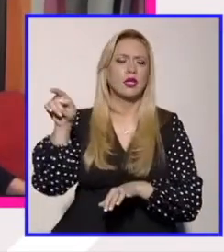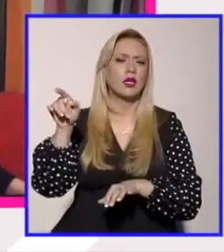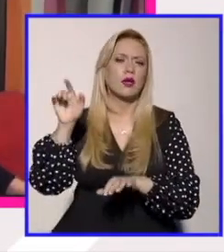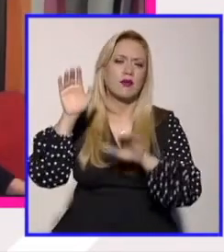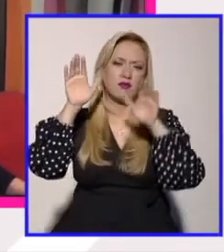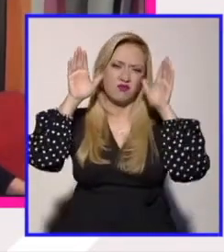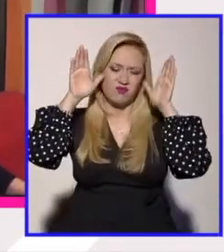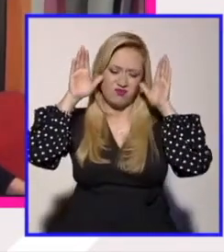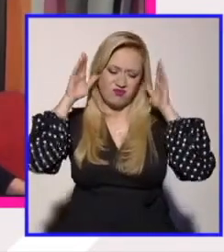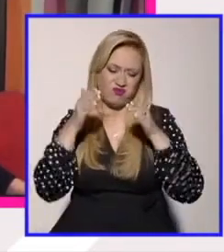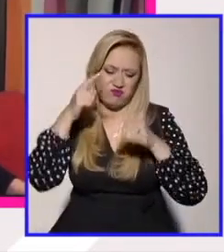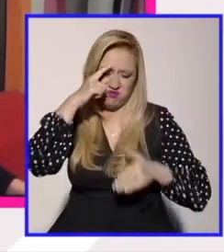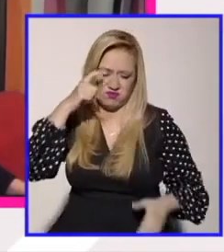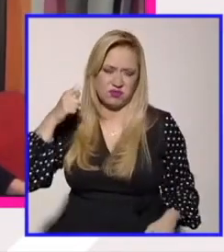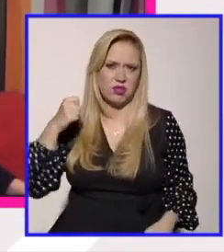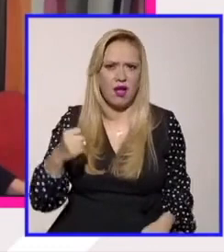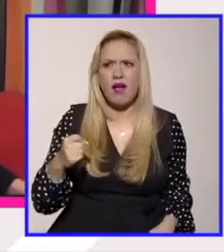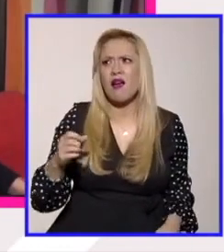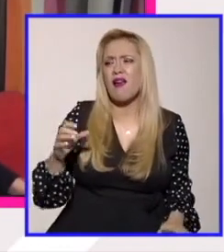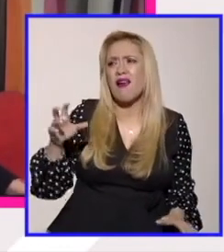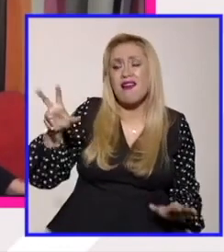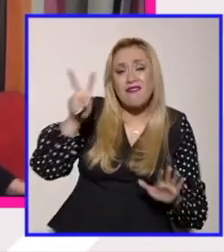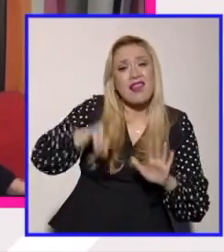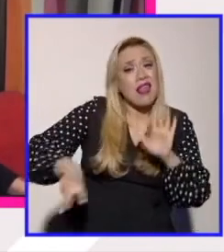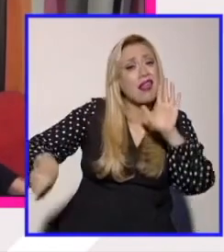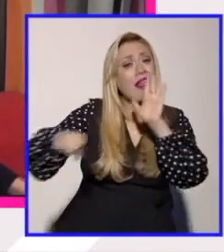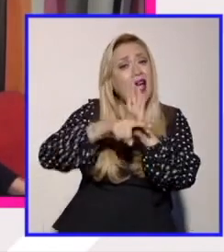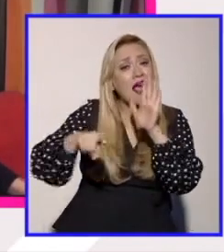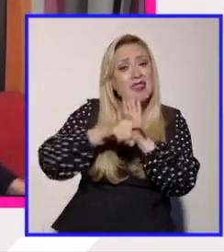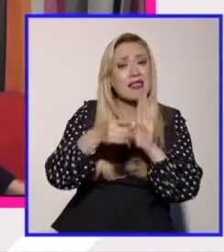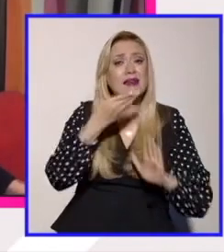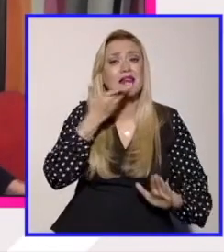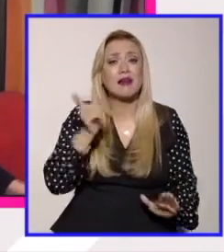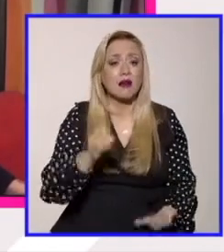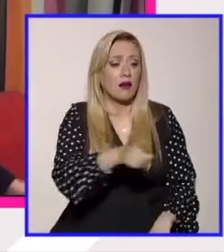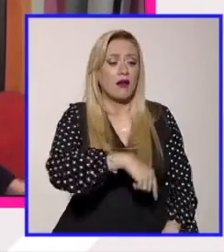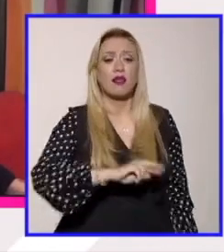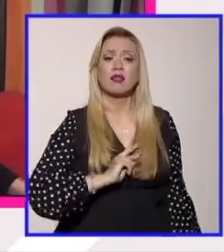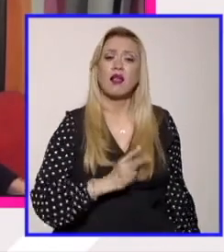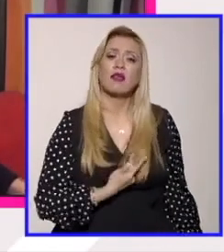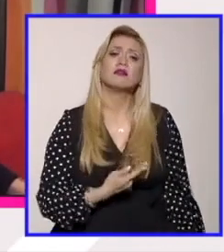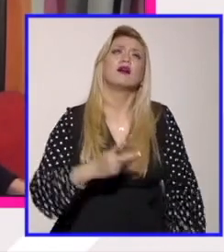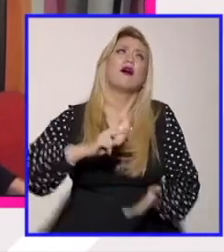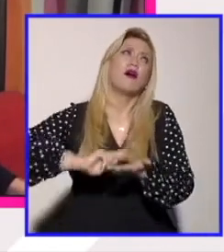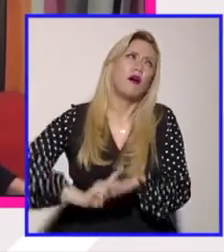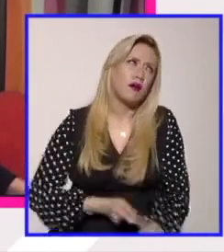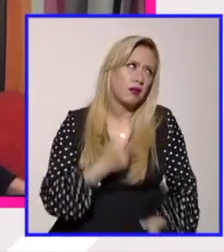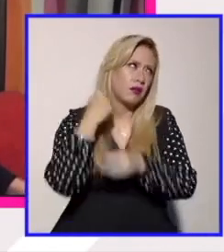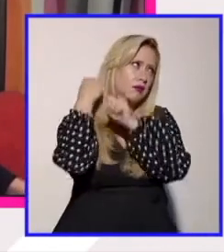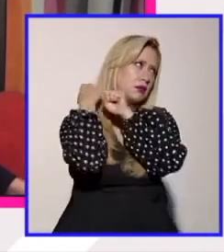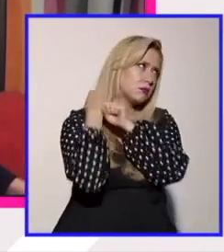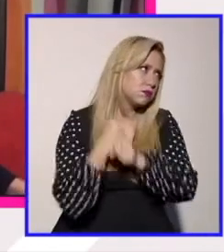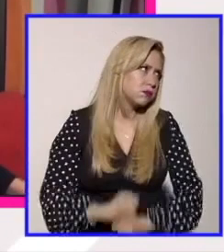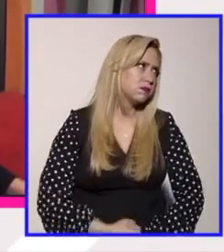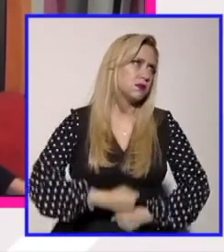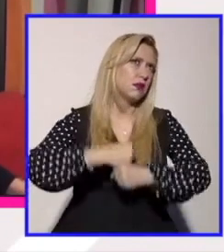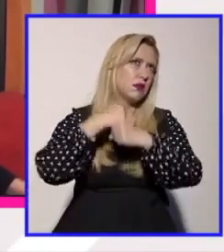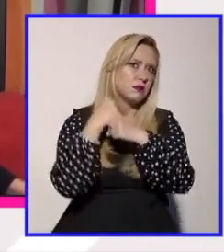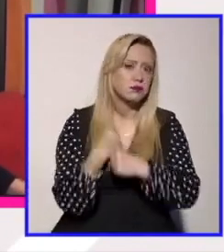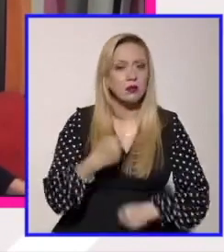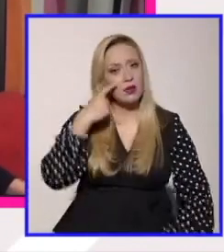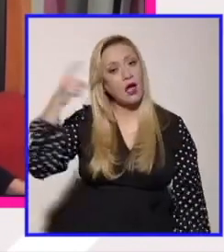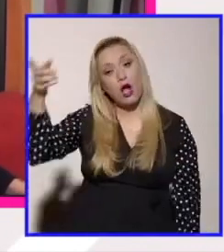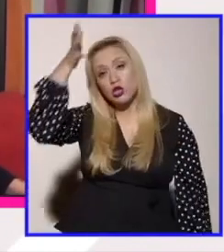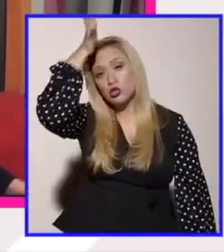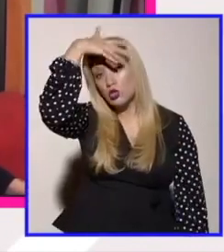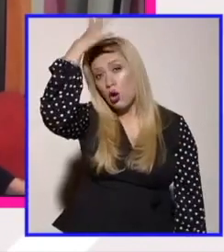en efectos negativos sobre las vidas de las personas trans en el caso de por ejemplo la administración de Trump en